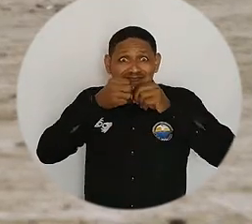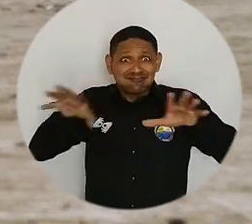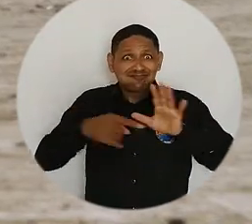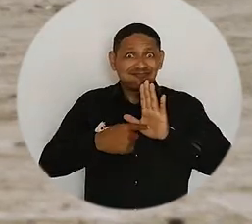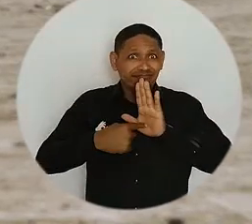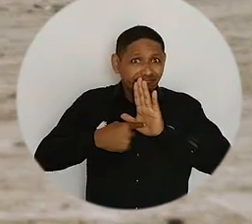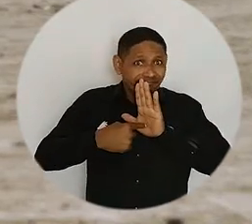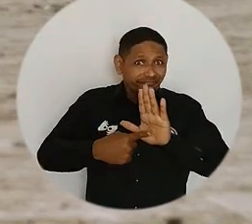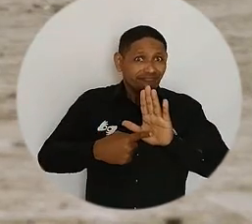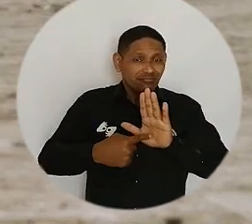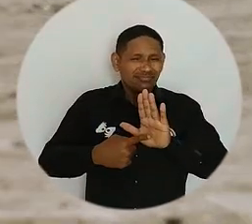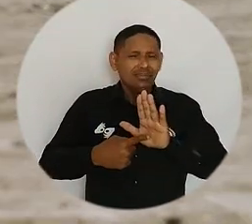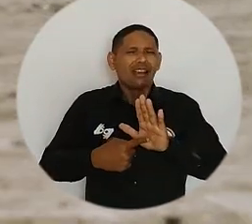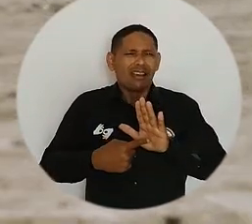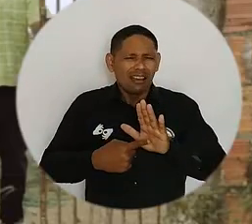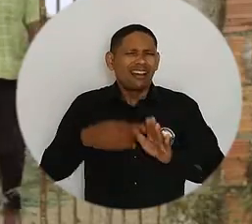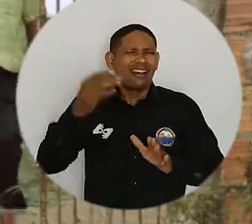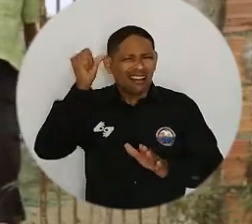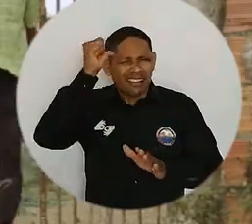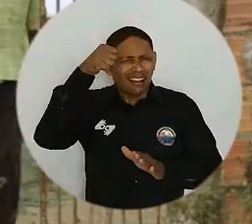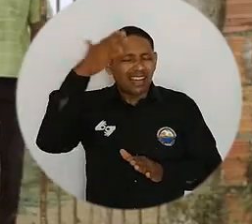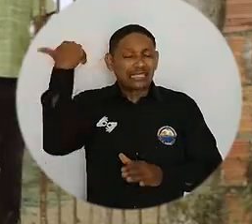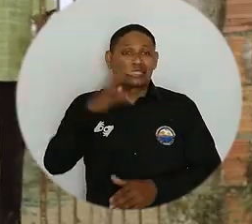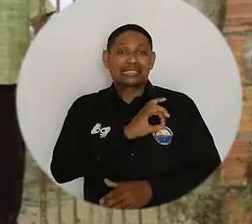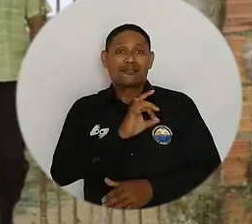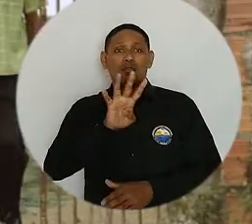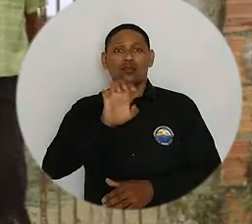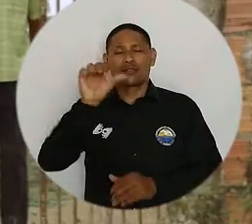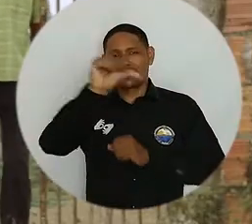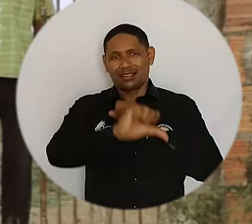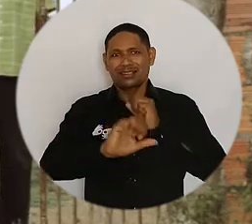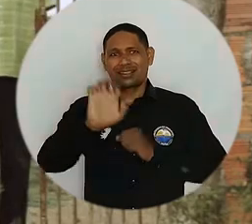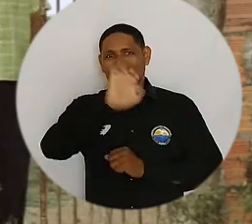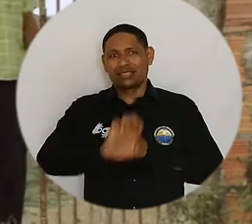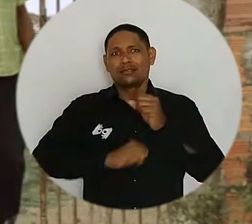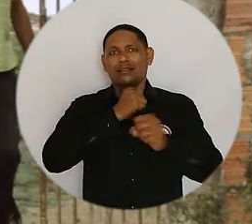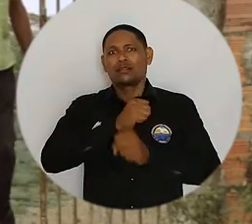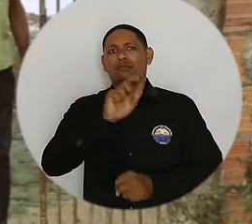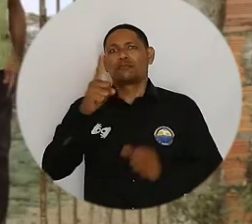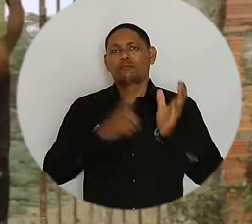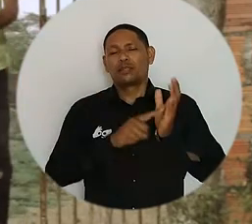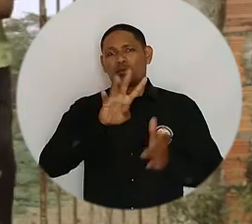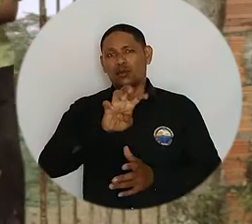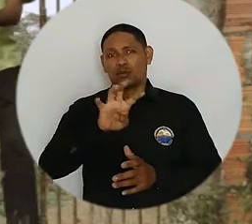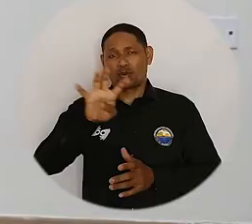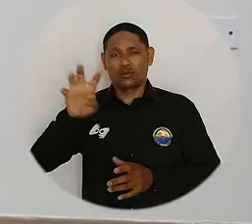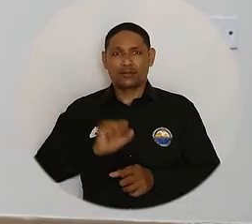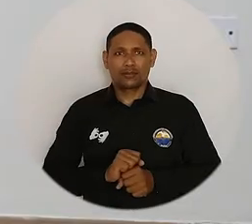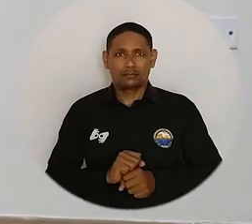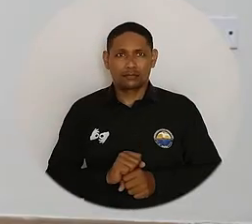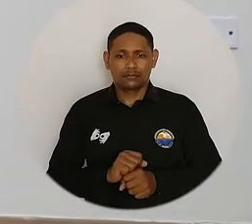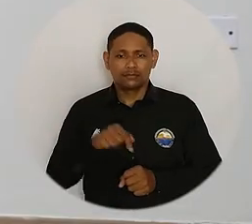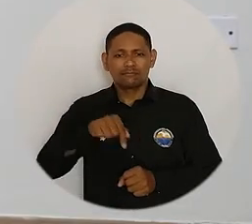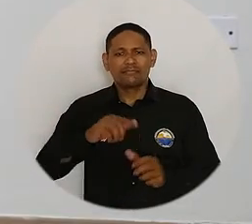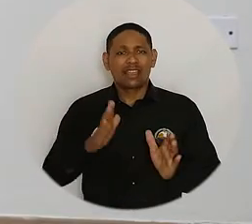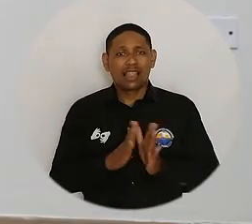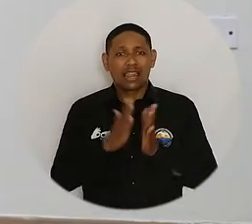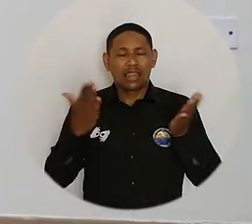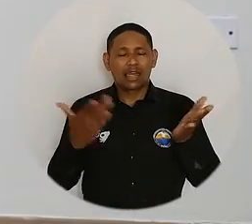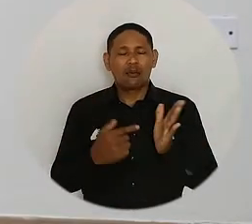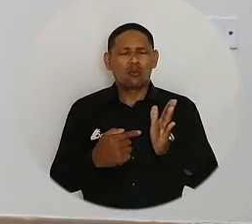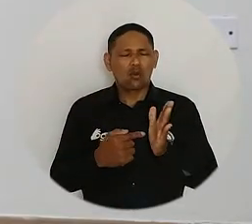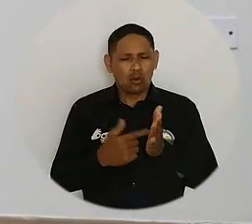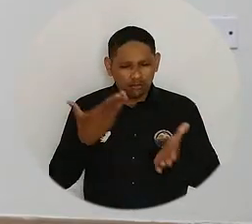noticia periodística, reconstruyeron lo sucedido aquel sábado 9 de enero de 1999. Este libro es